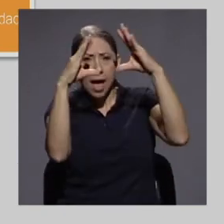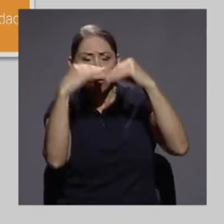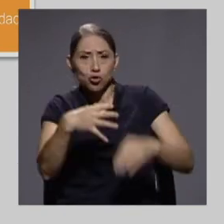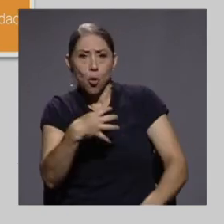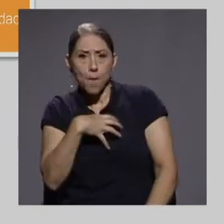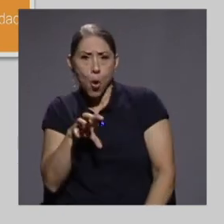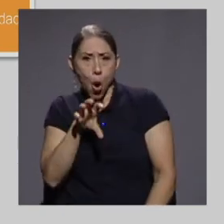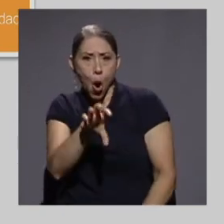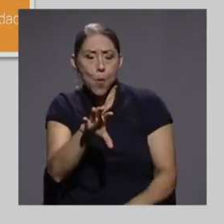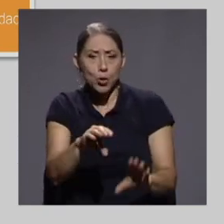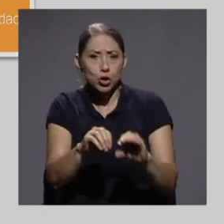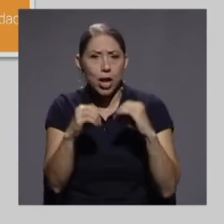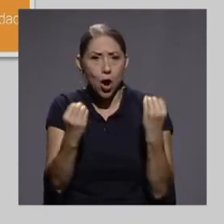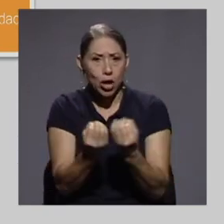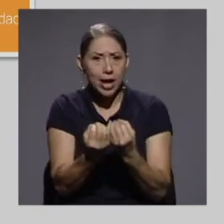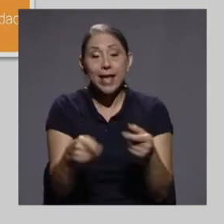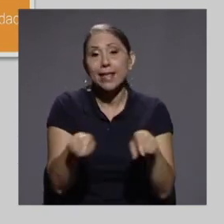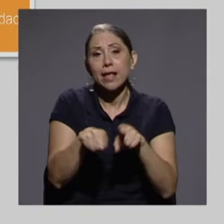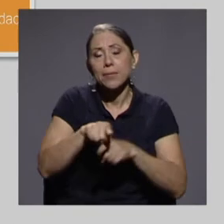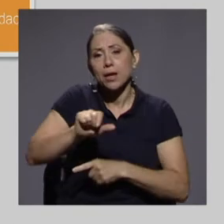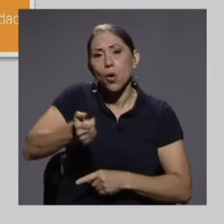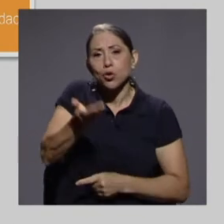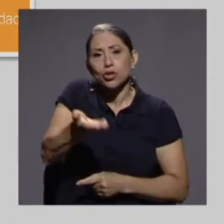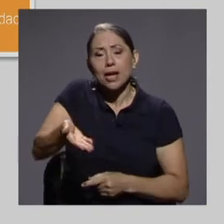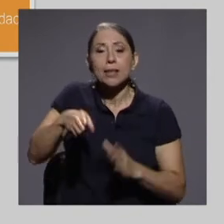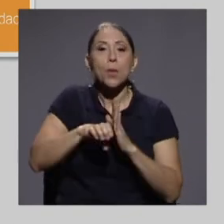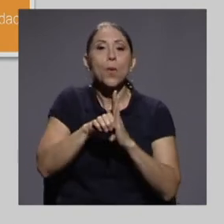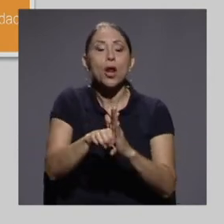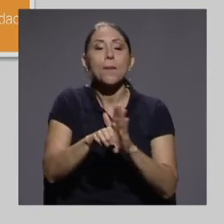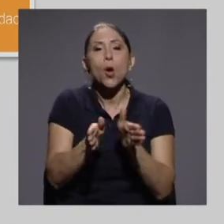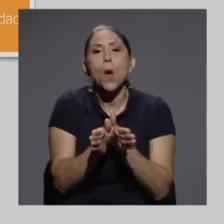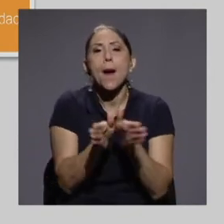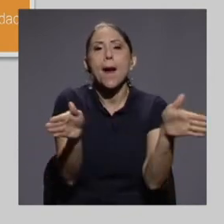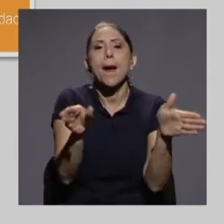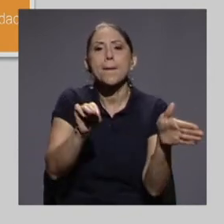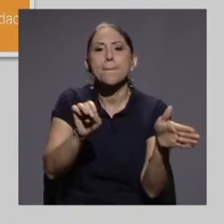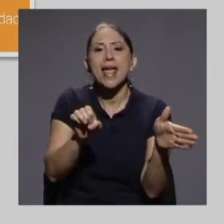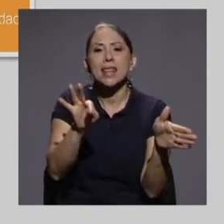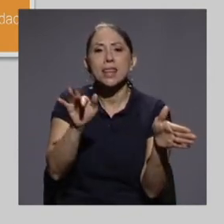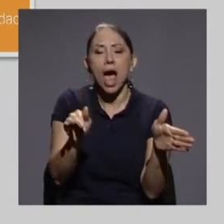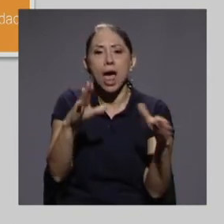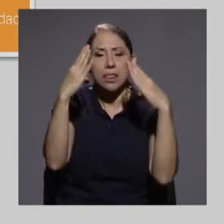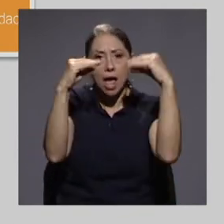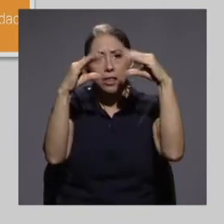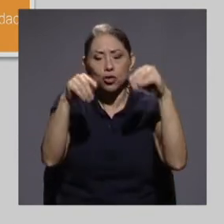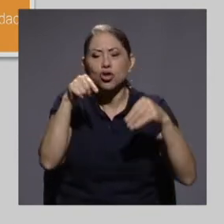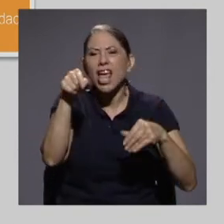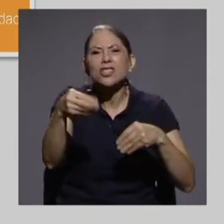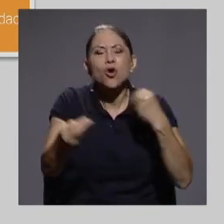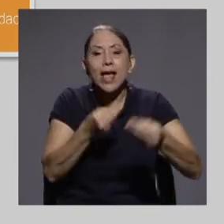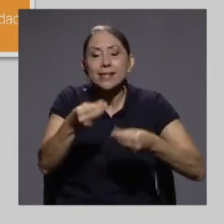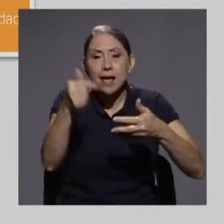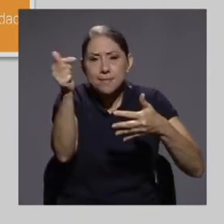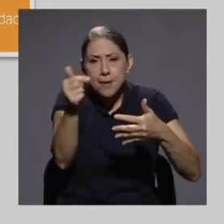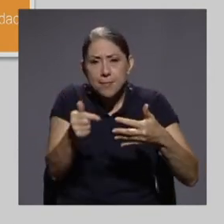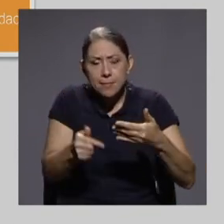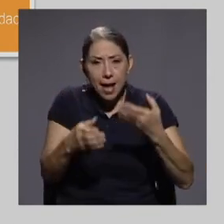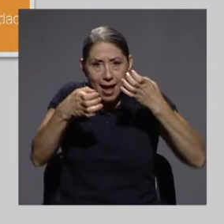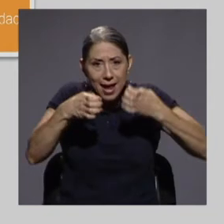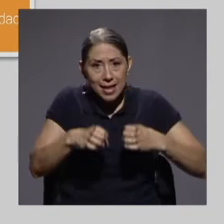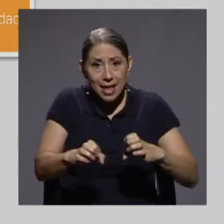organización. Y otros elementos como los metadatos, que van a ser una serie de elementos estratégicos que nos van a dar